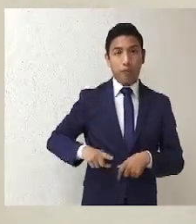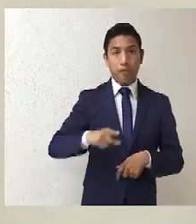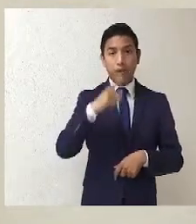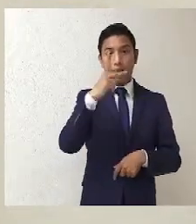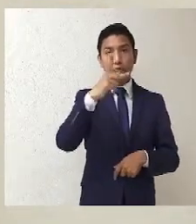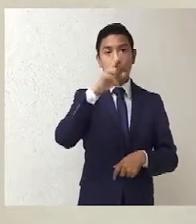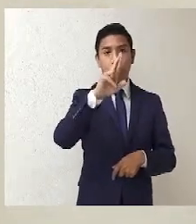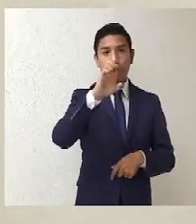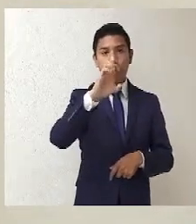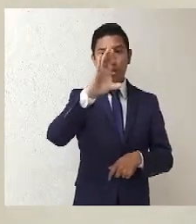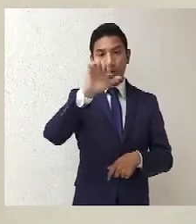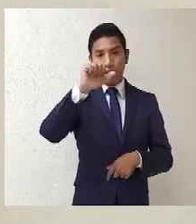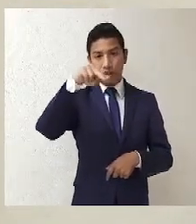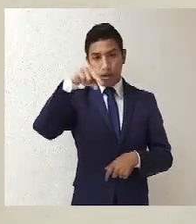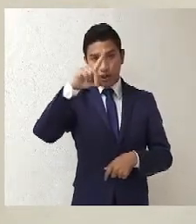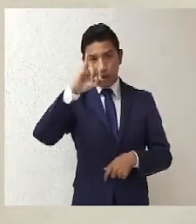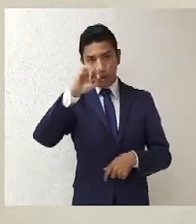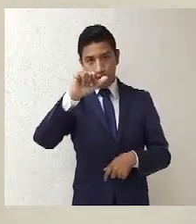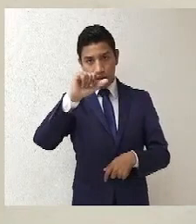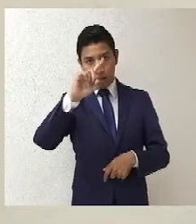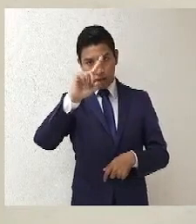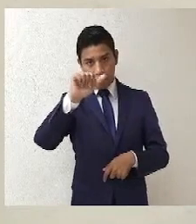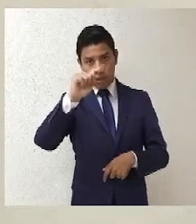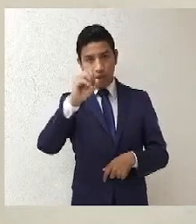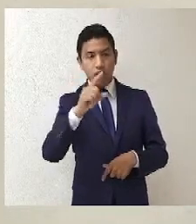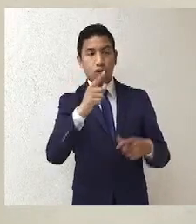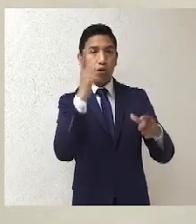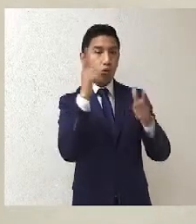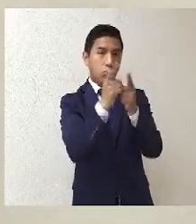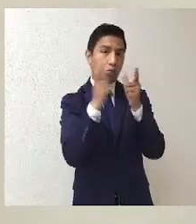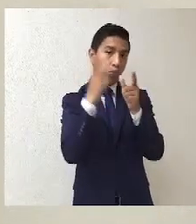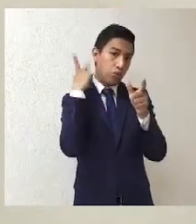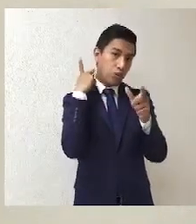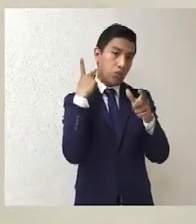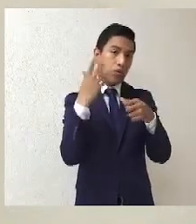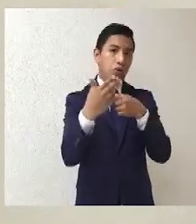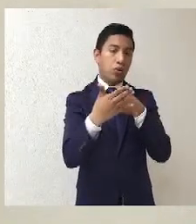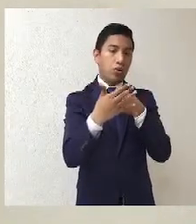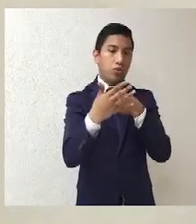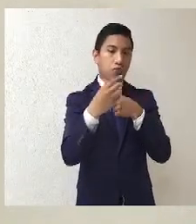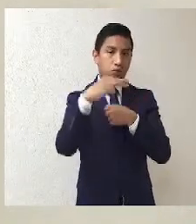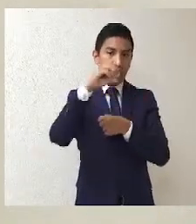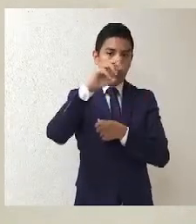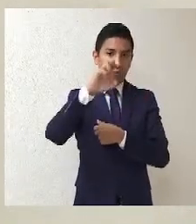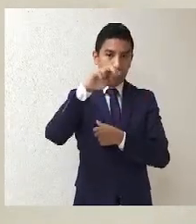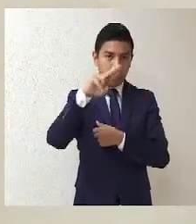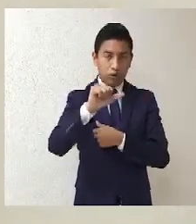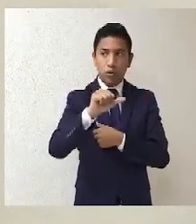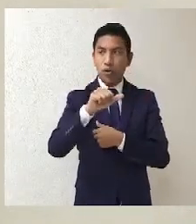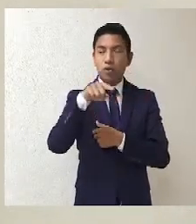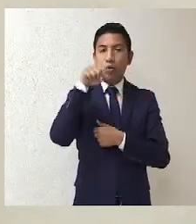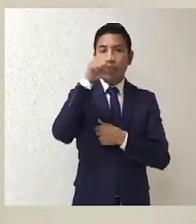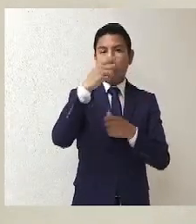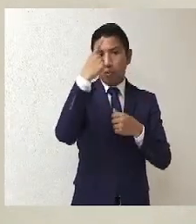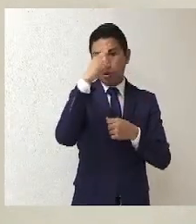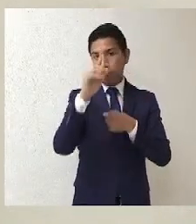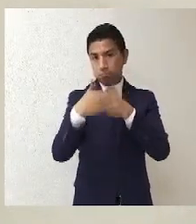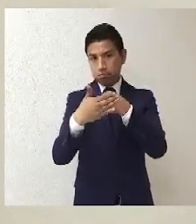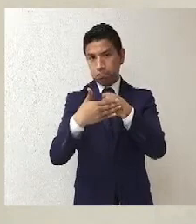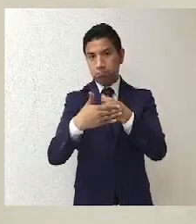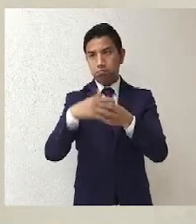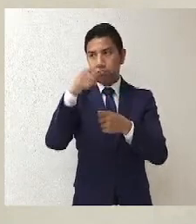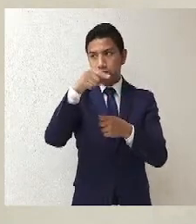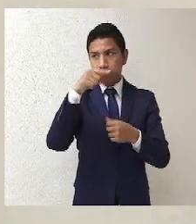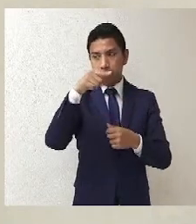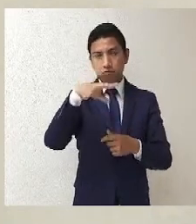precandidatos a la gubernatura de Morena. Y también dice la convocatoria, y creo que lo dice explícitamente, en